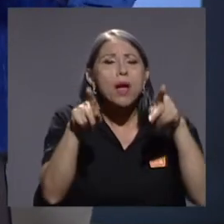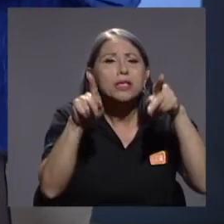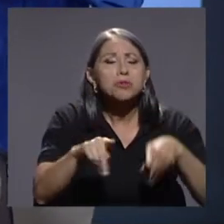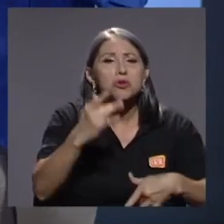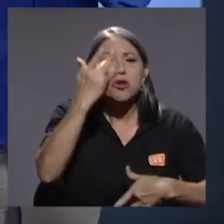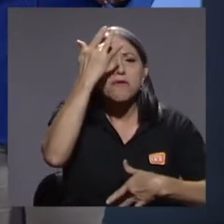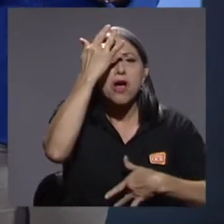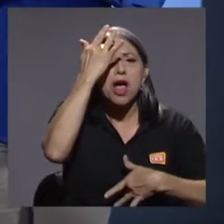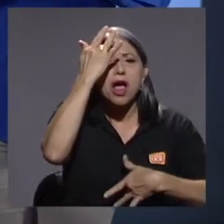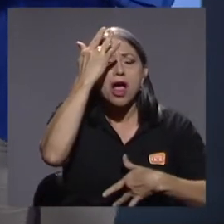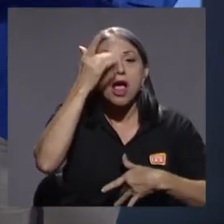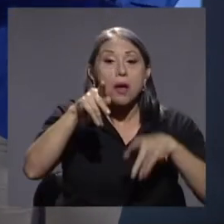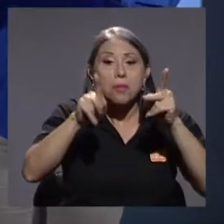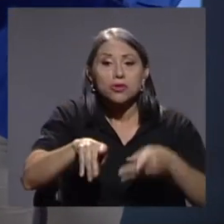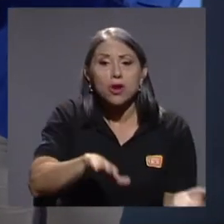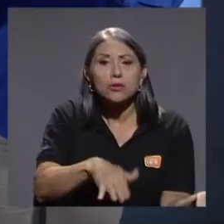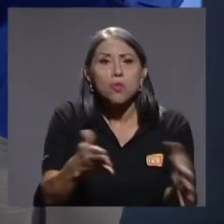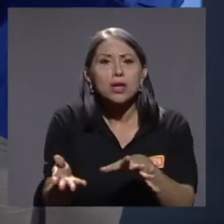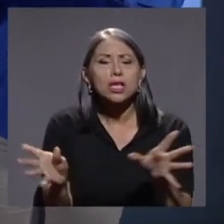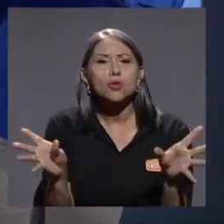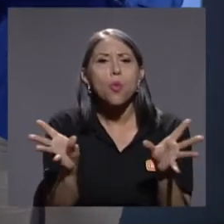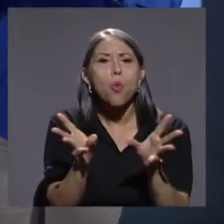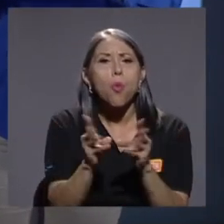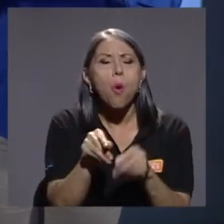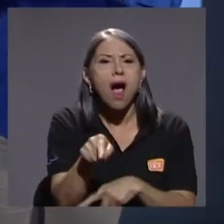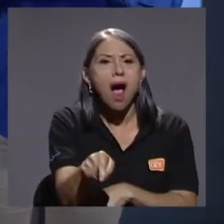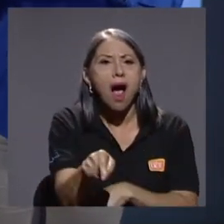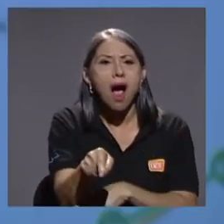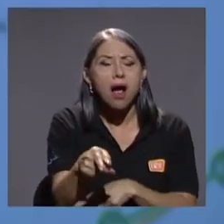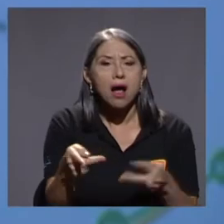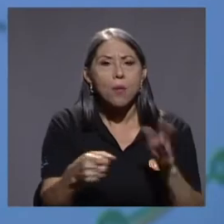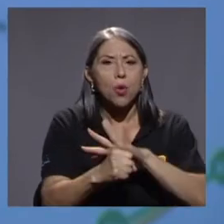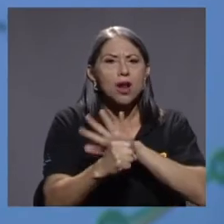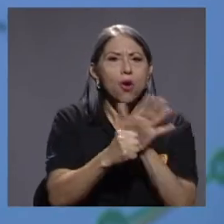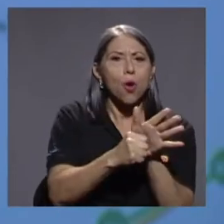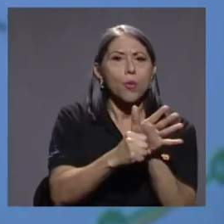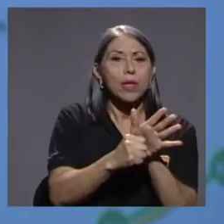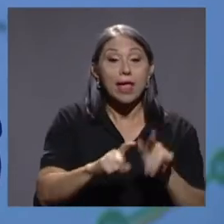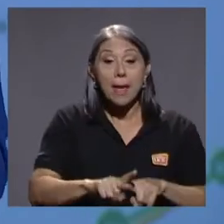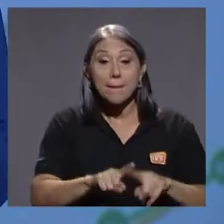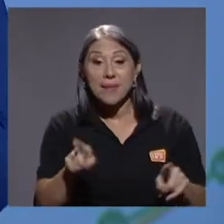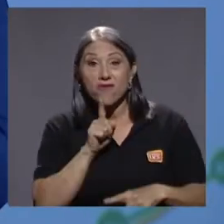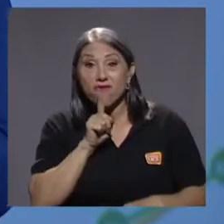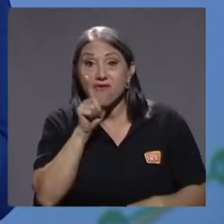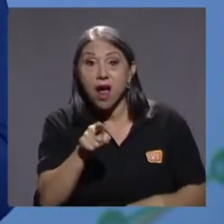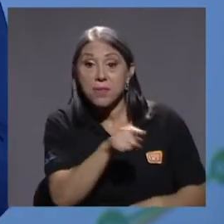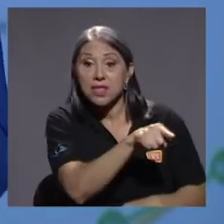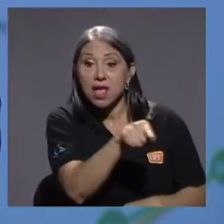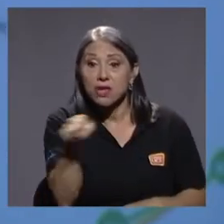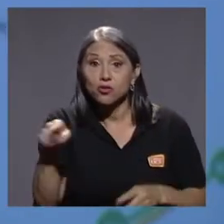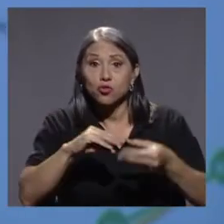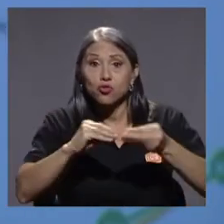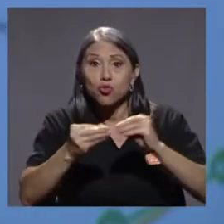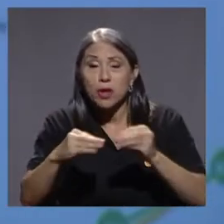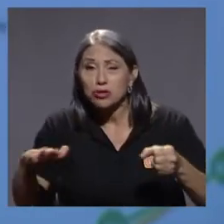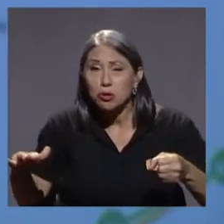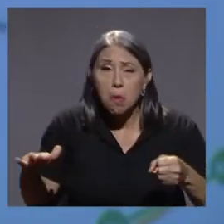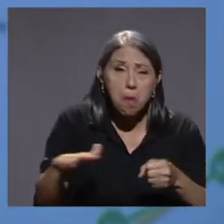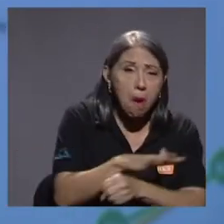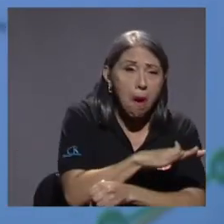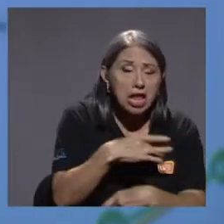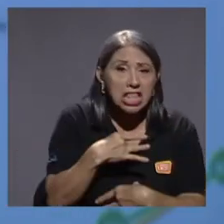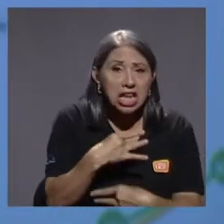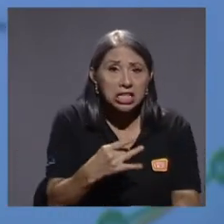que existen a causa del COVID, pero ¿serán esos números absolutos realmente lo que nos